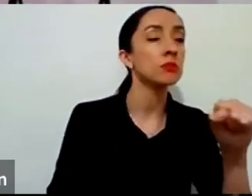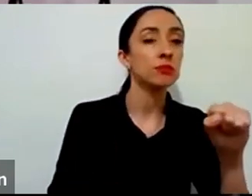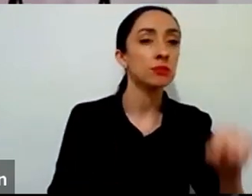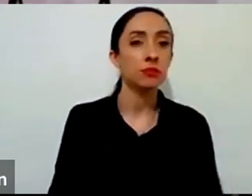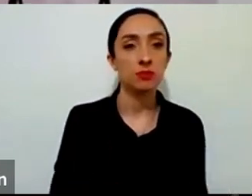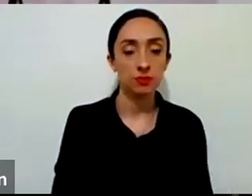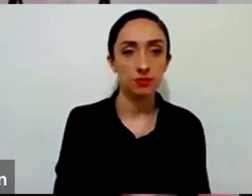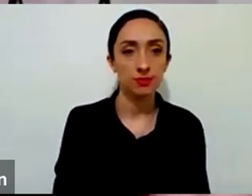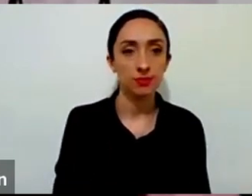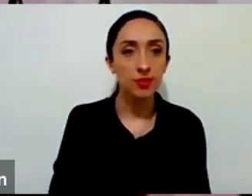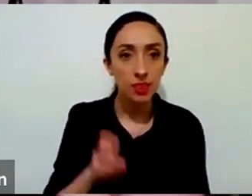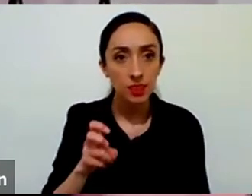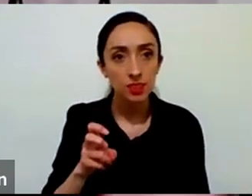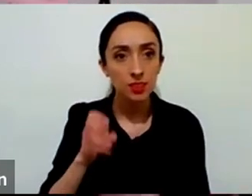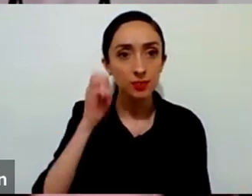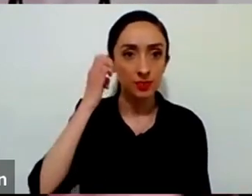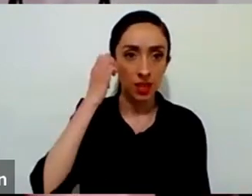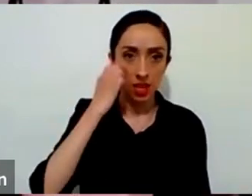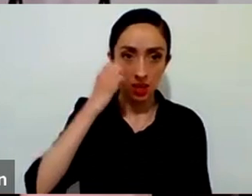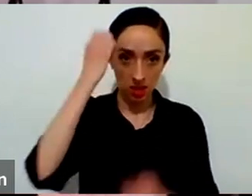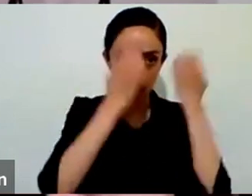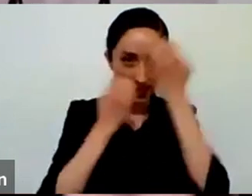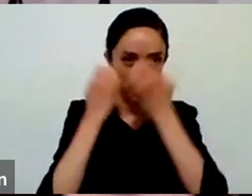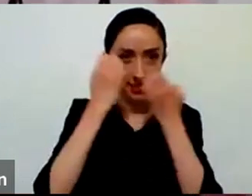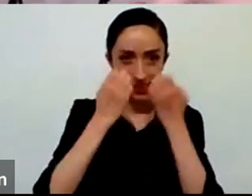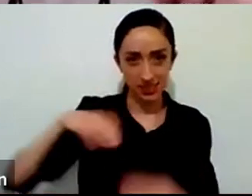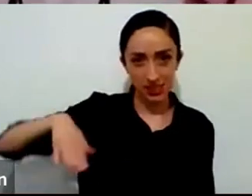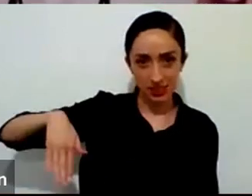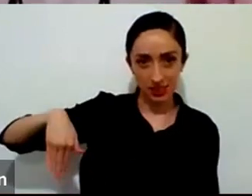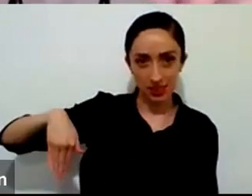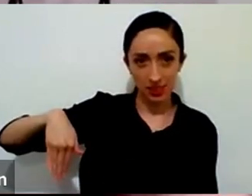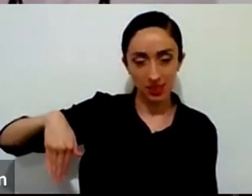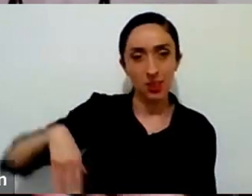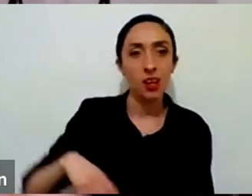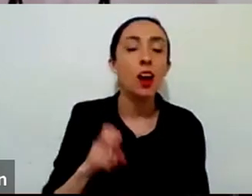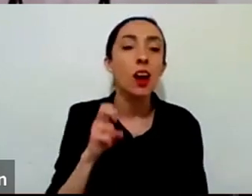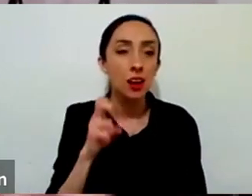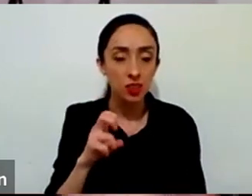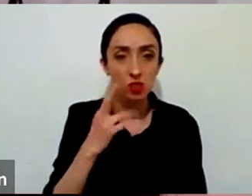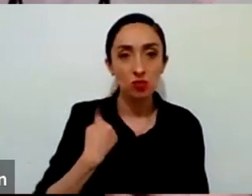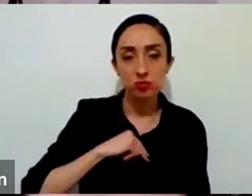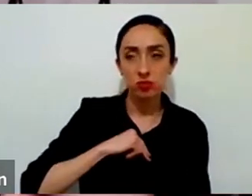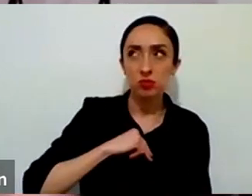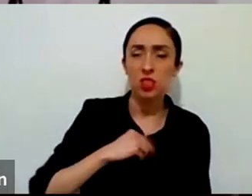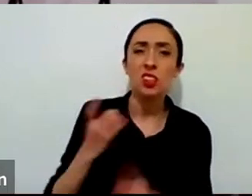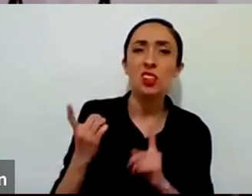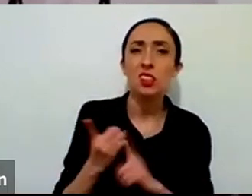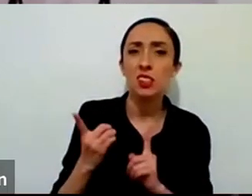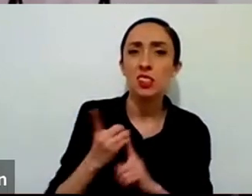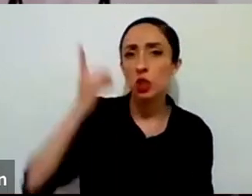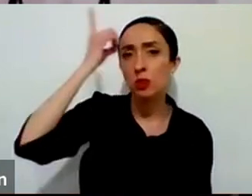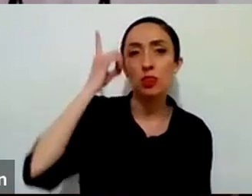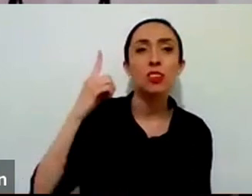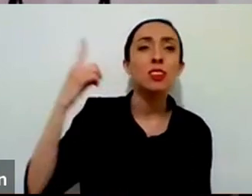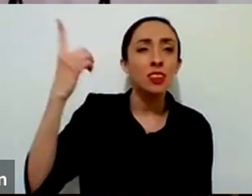porque el examen nos permite parar revisar mi día y ver qué dones de Dios he recibido dónde ha estado Dios conmigo